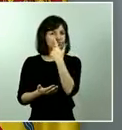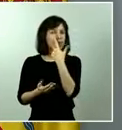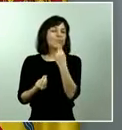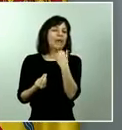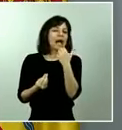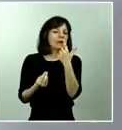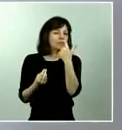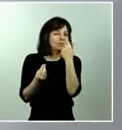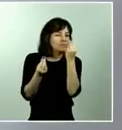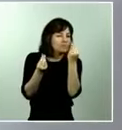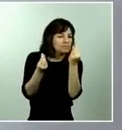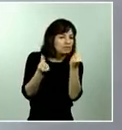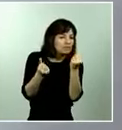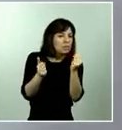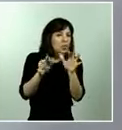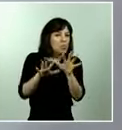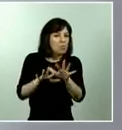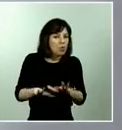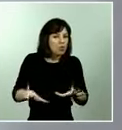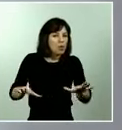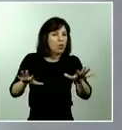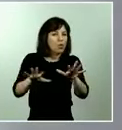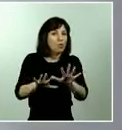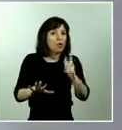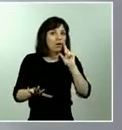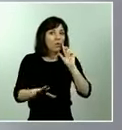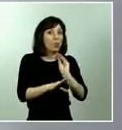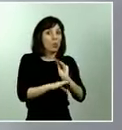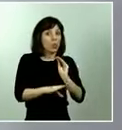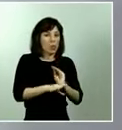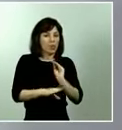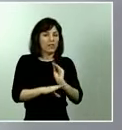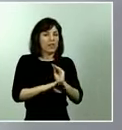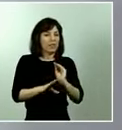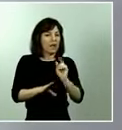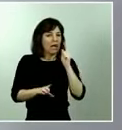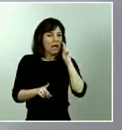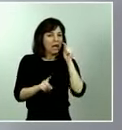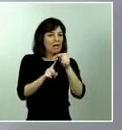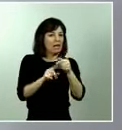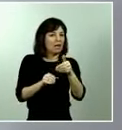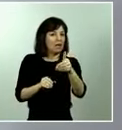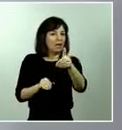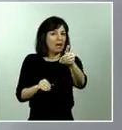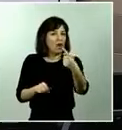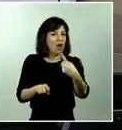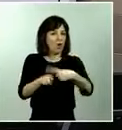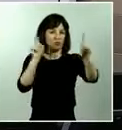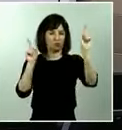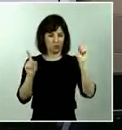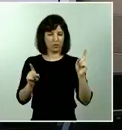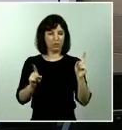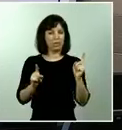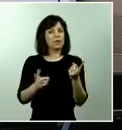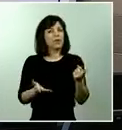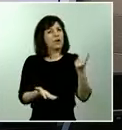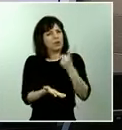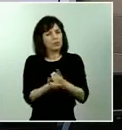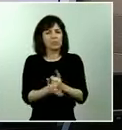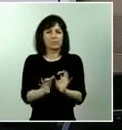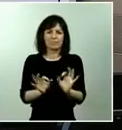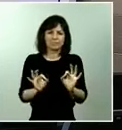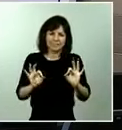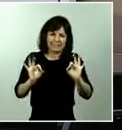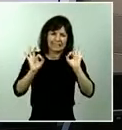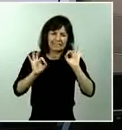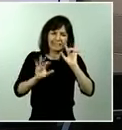cautela, como ha dicho la ministra de Defensa, otro horizonte. Un horizonte, pero vuelvo a decir, con toda la cautela, un horizonte donde ya se